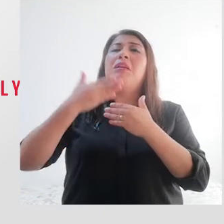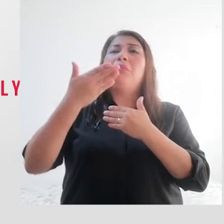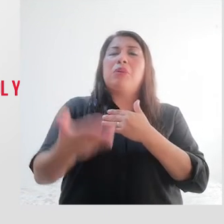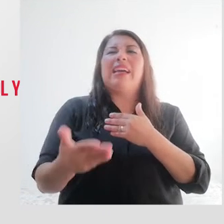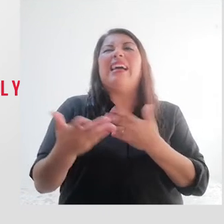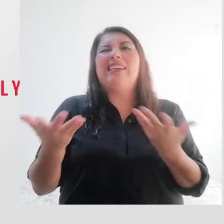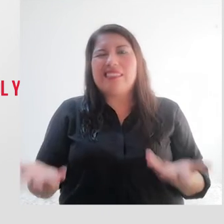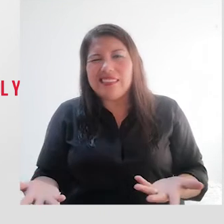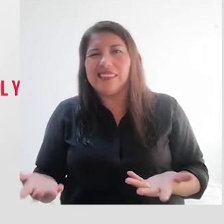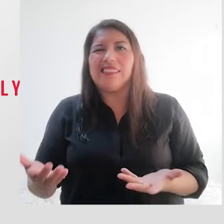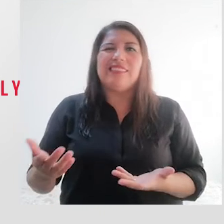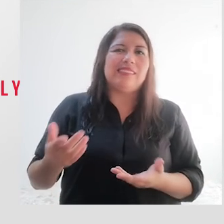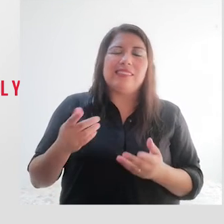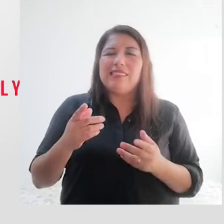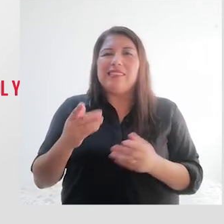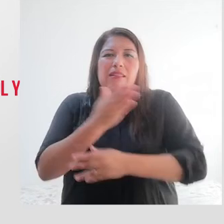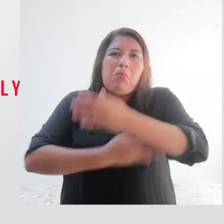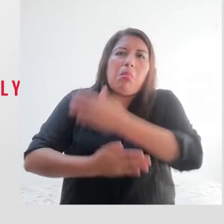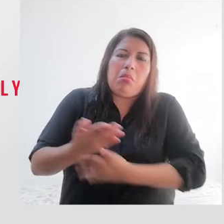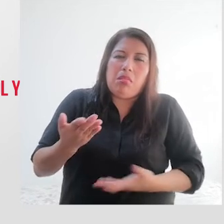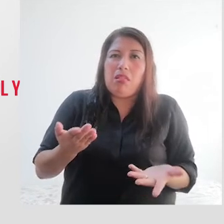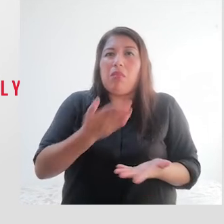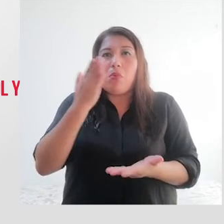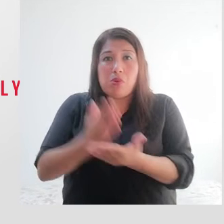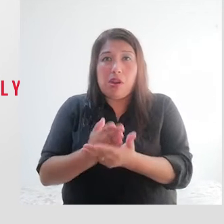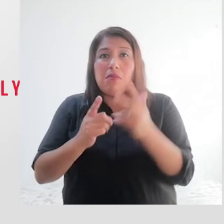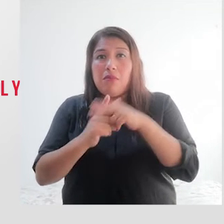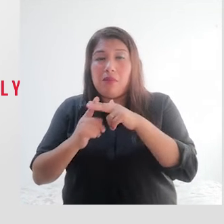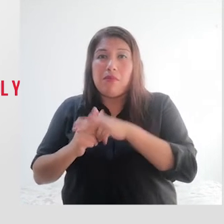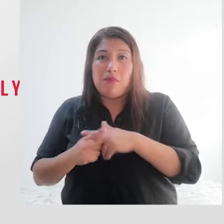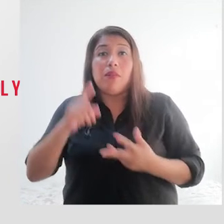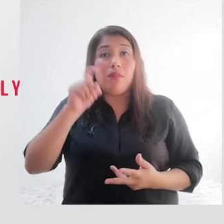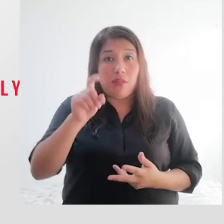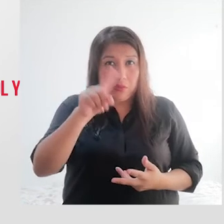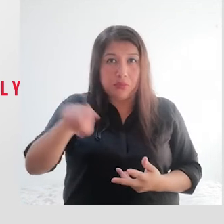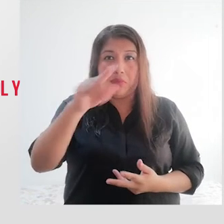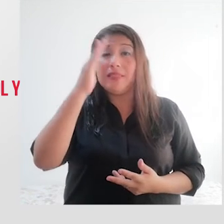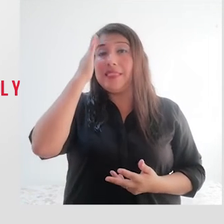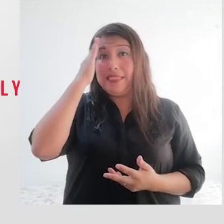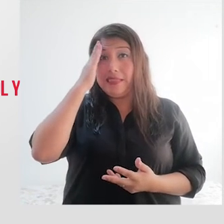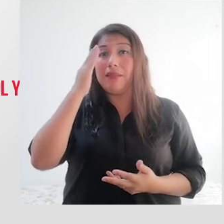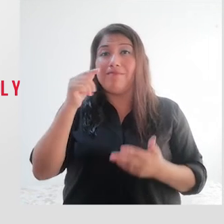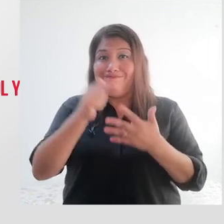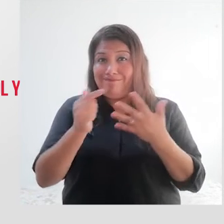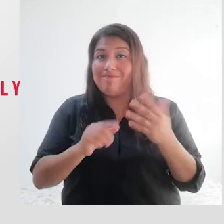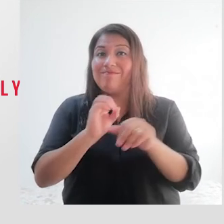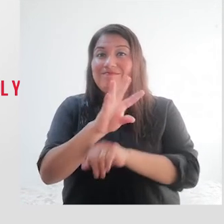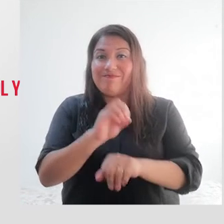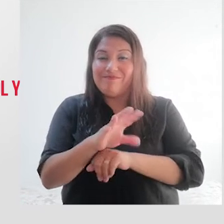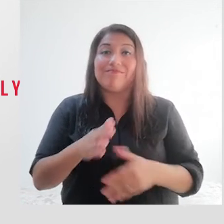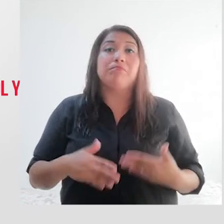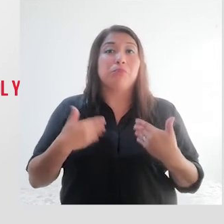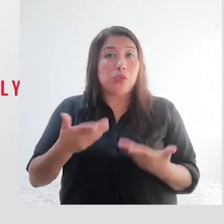nos acarreen alguna discapacidad. Hay que tener en cuenta ello para evitar